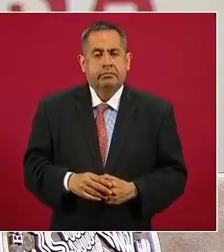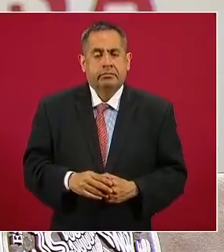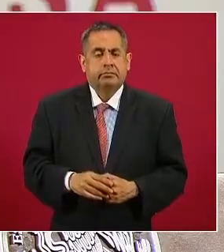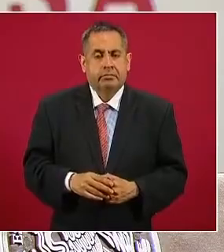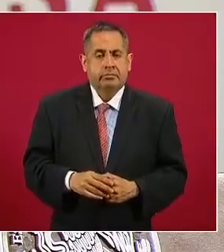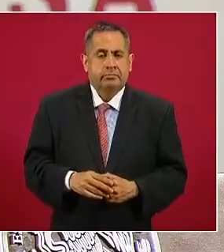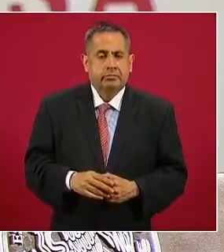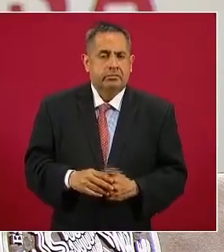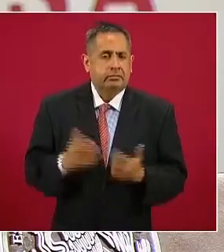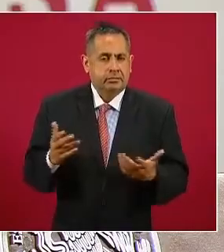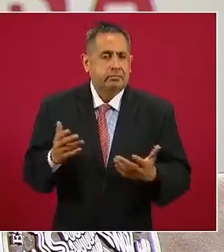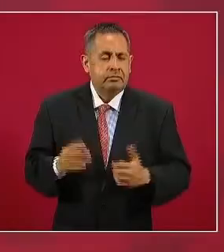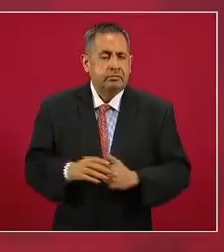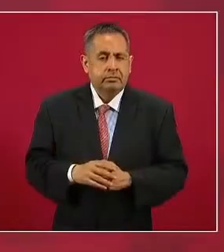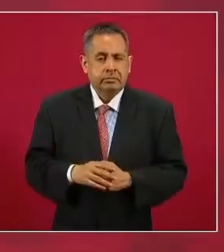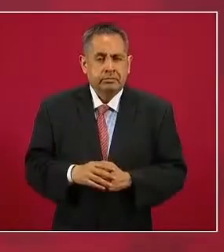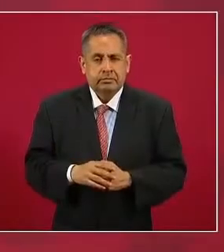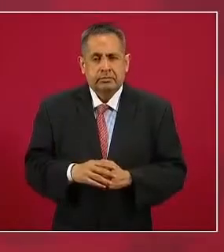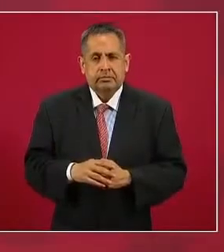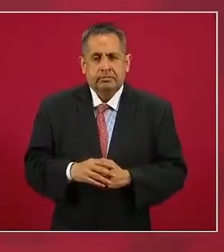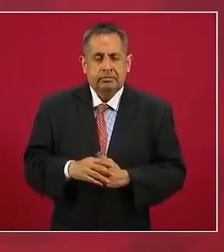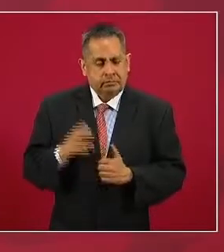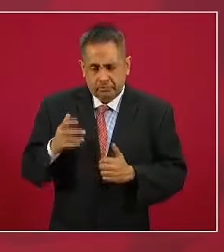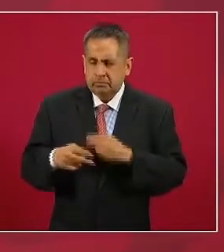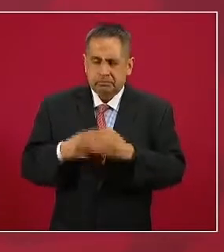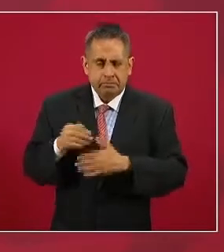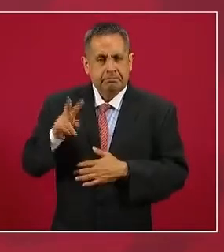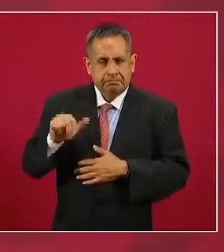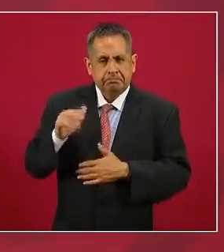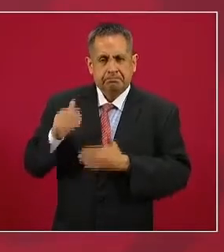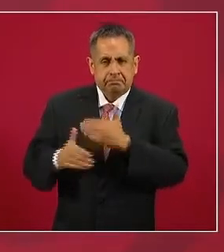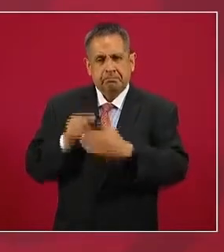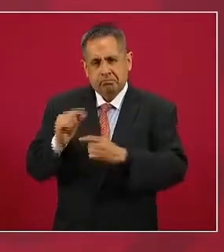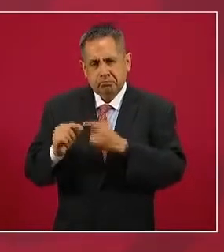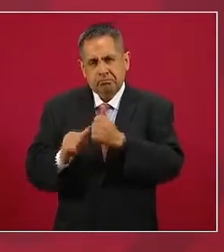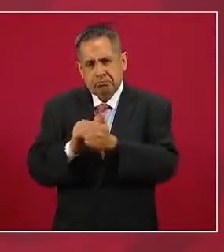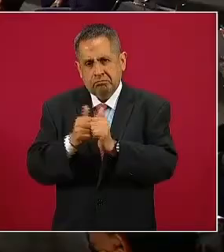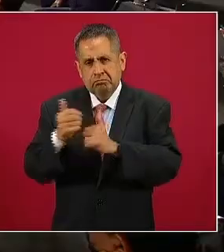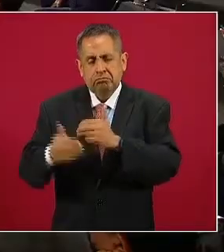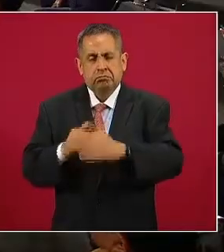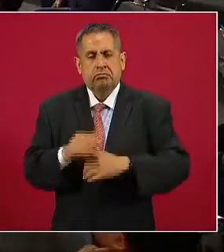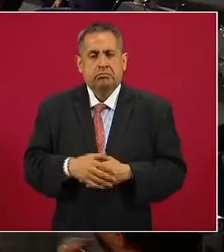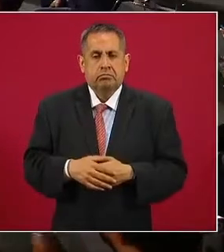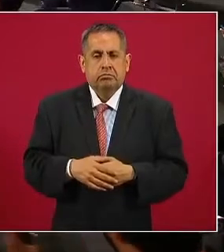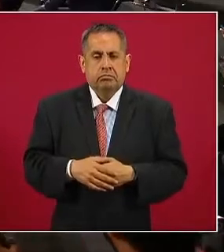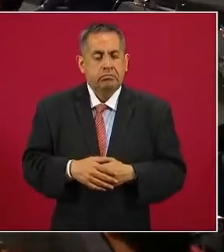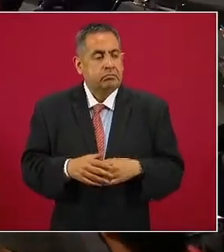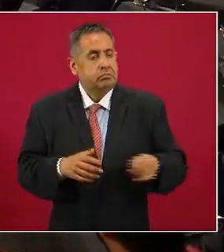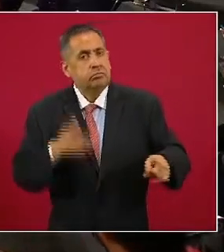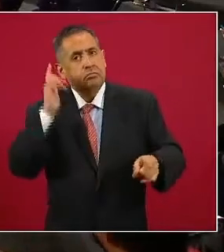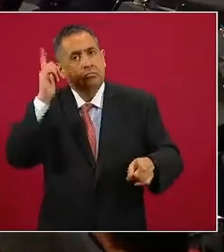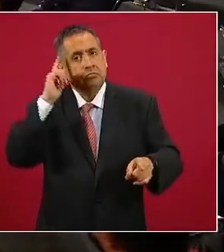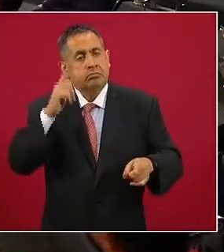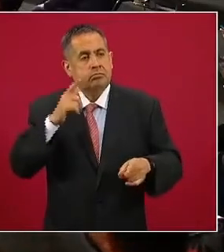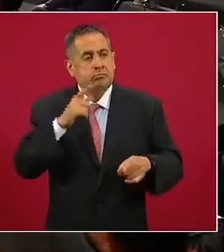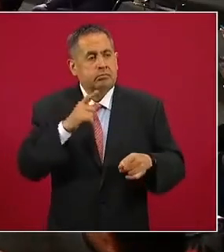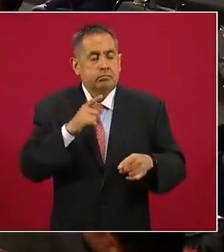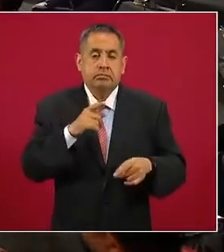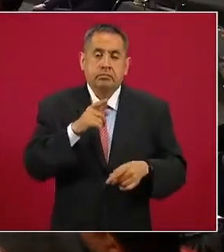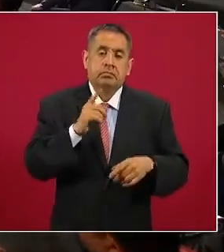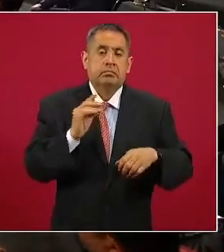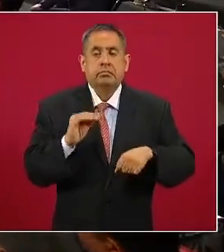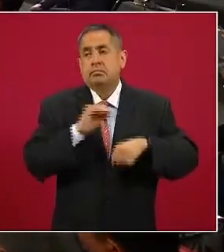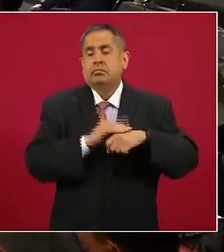entonces ahí vamos poco a poco si solo se espera que no sea una cifra más de